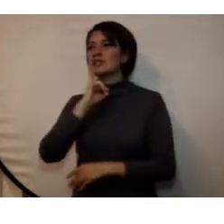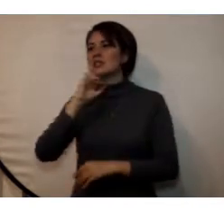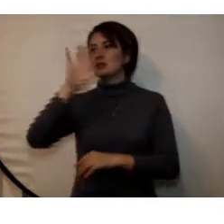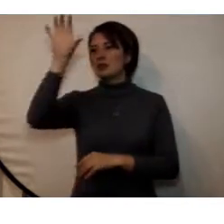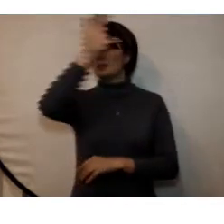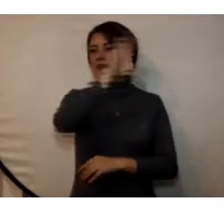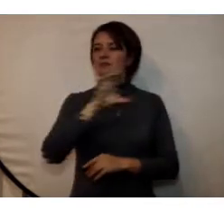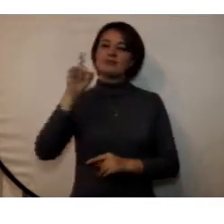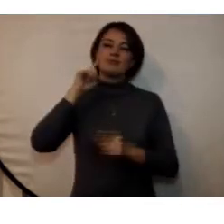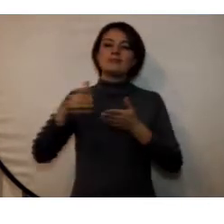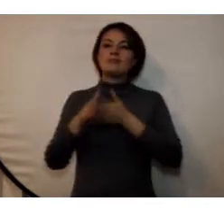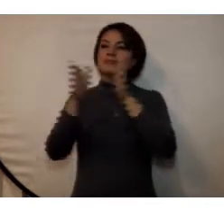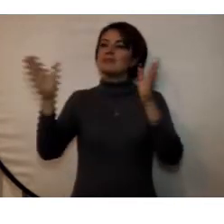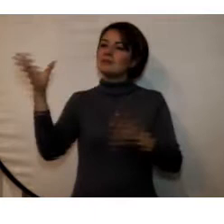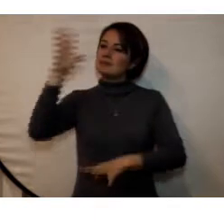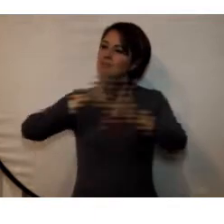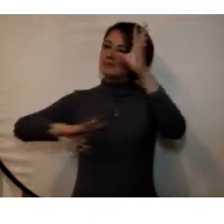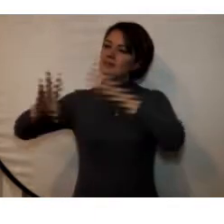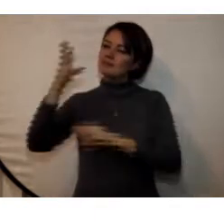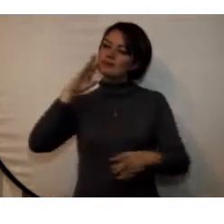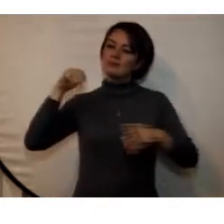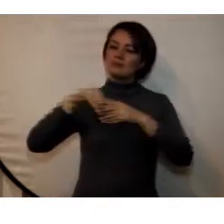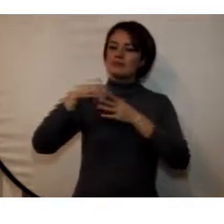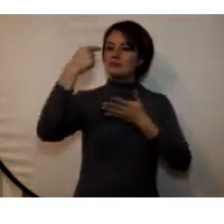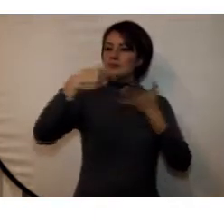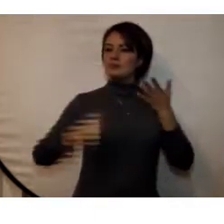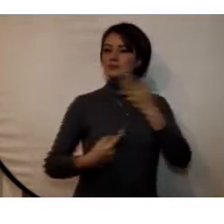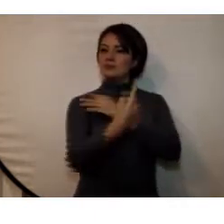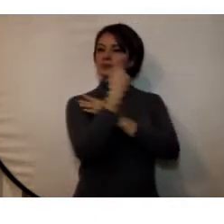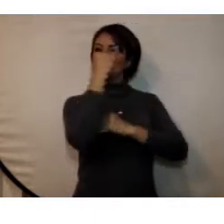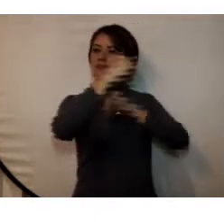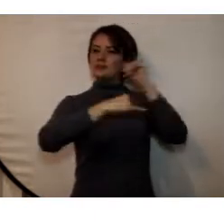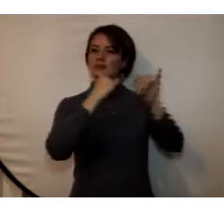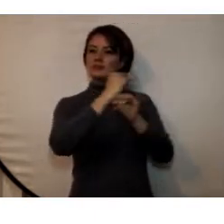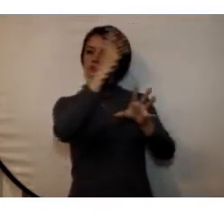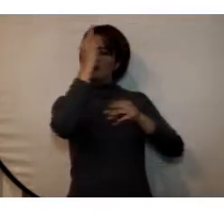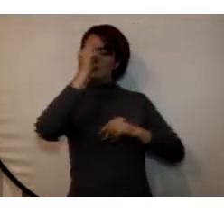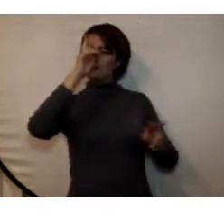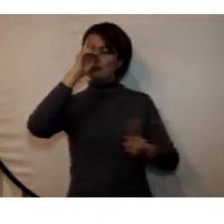brindar una amplia cobertura y ceñirse a las directrices señaladas internacionalmente